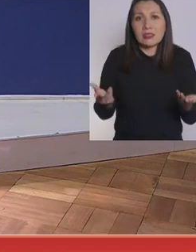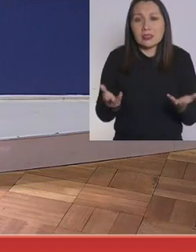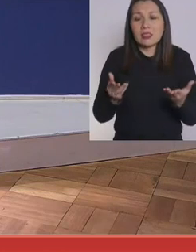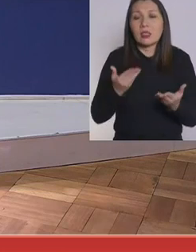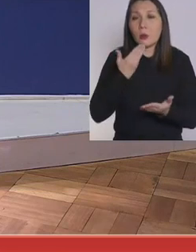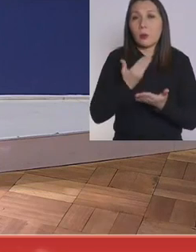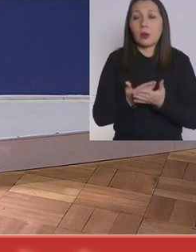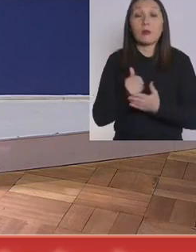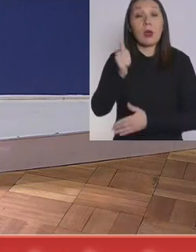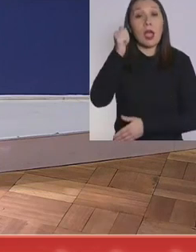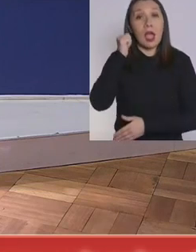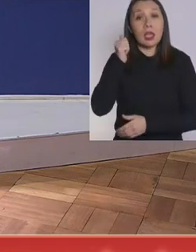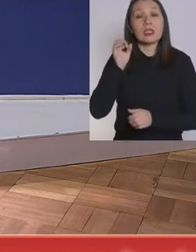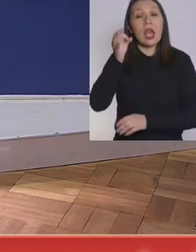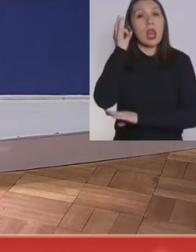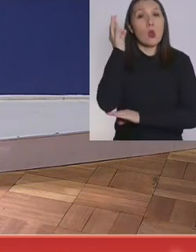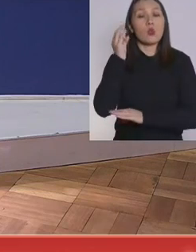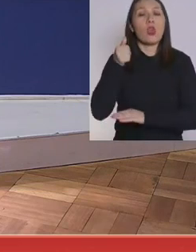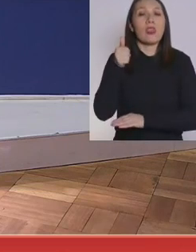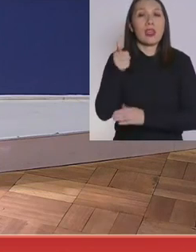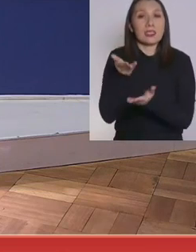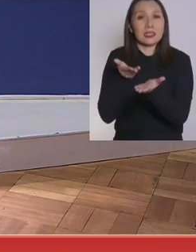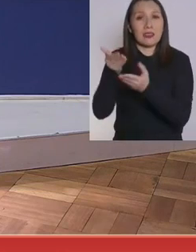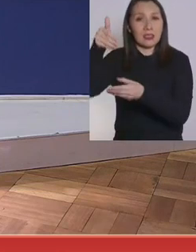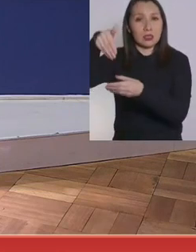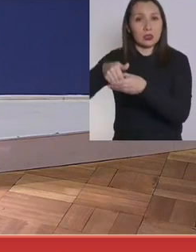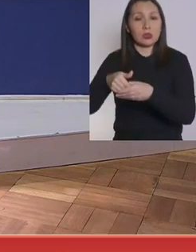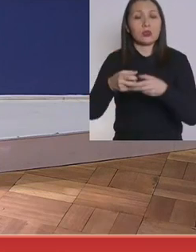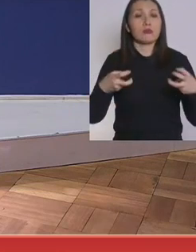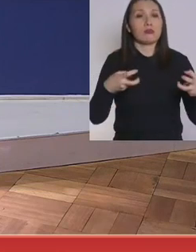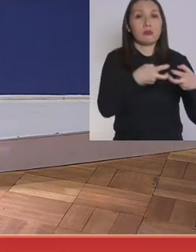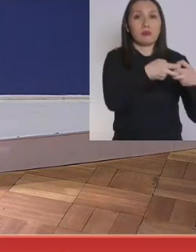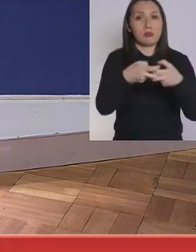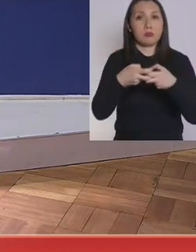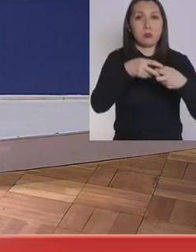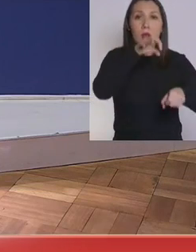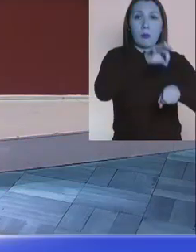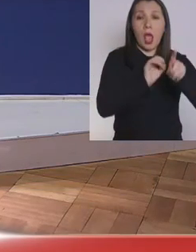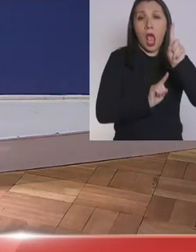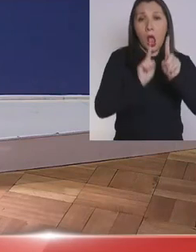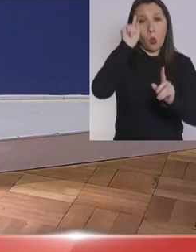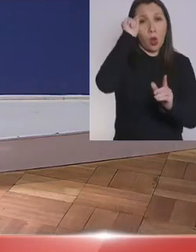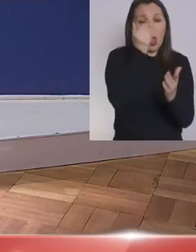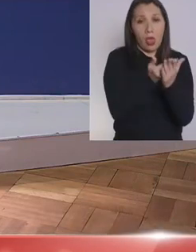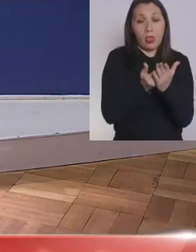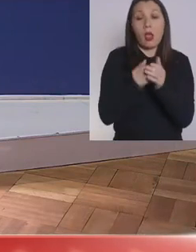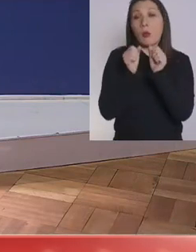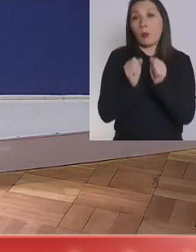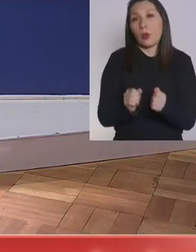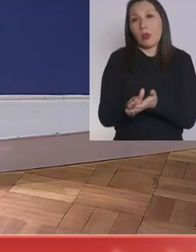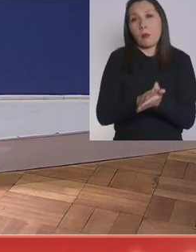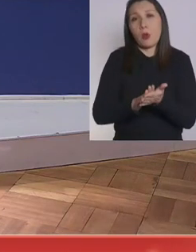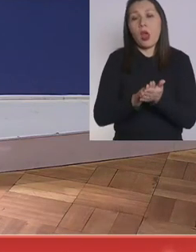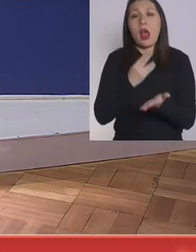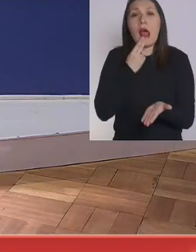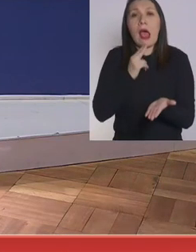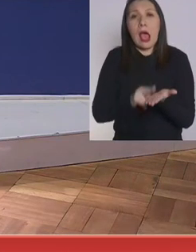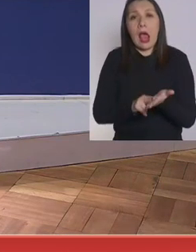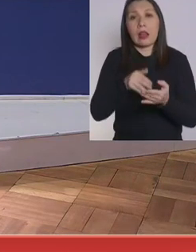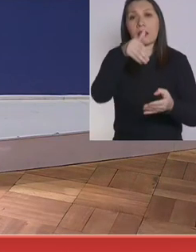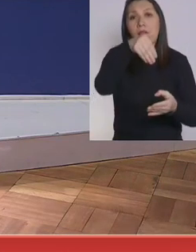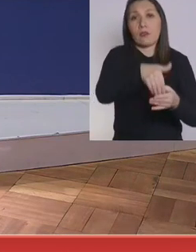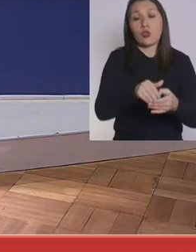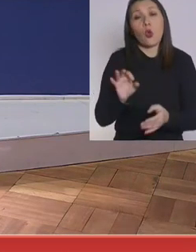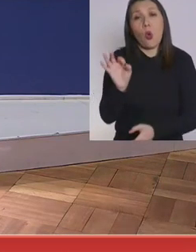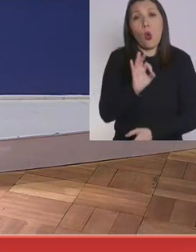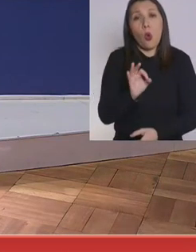Ayer se reunió, por ejemplo, el director del CERVEL con el Colegio Médico, alguna de las propuestas que lo puedan hacer, por ejemplo, por correo o